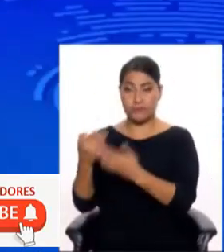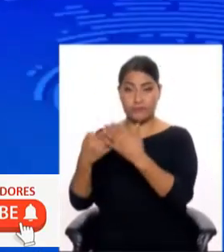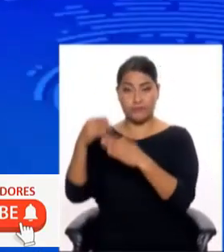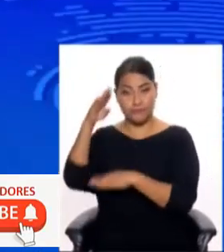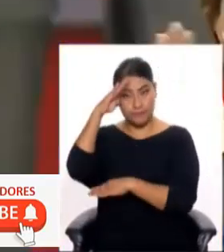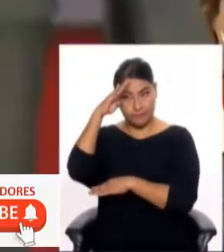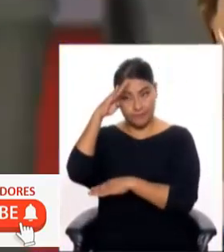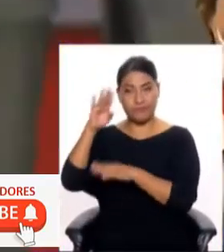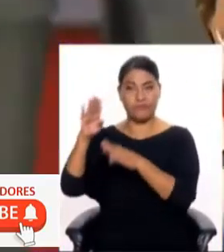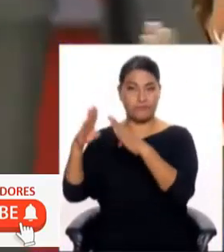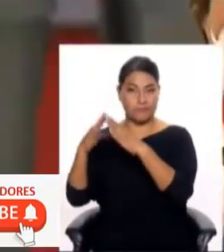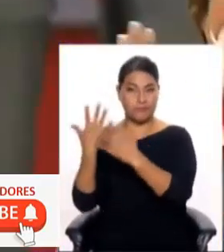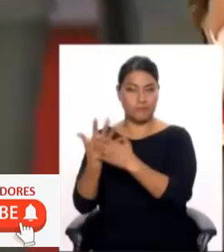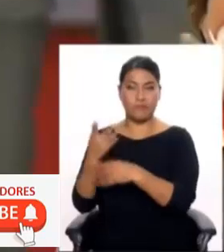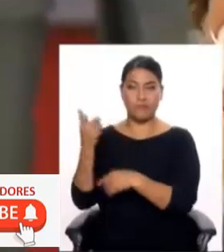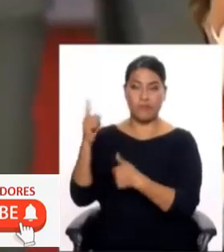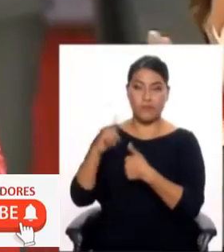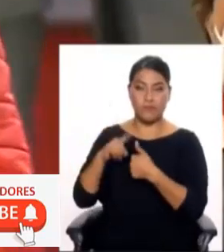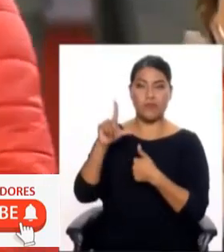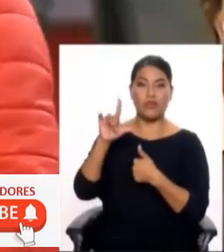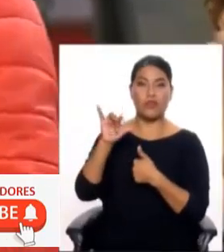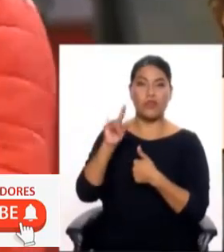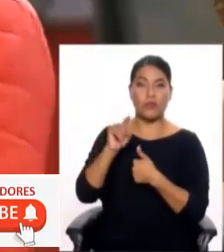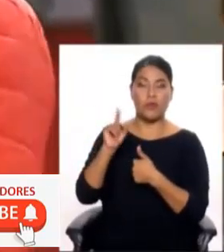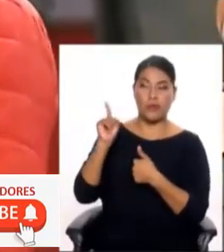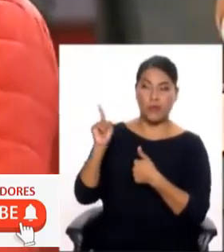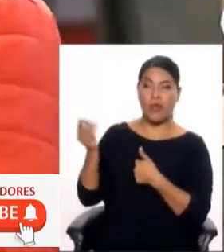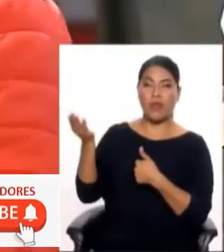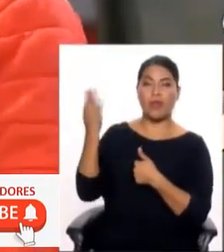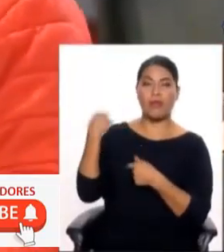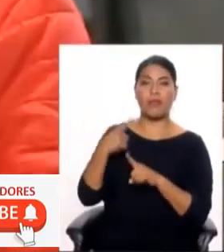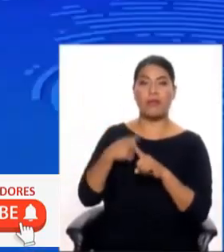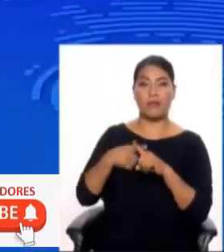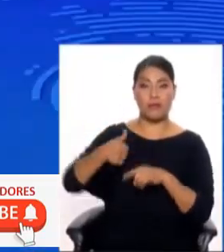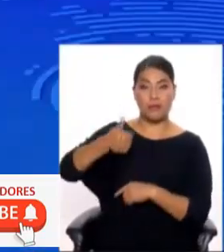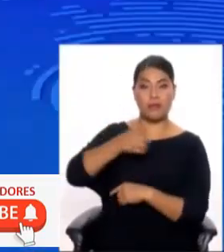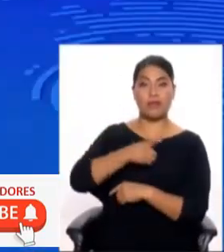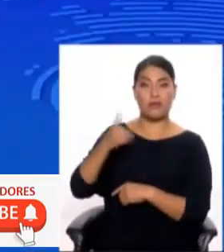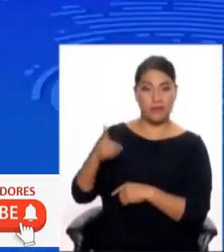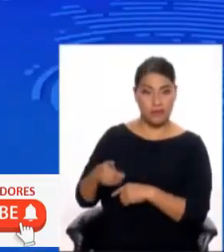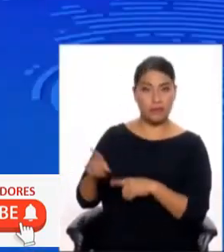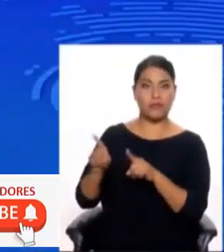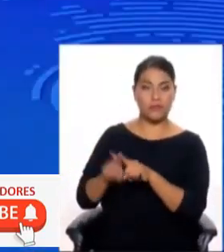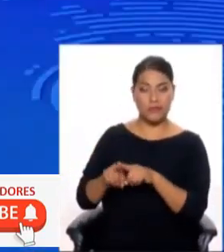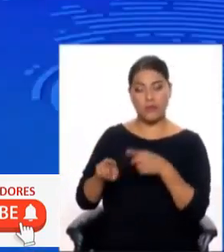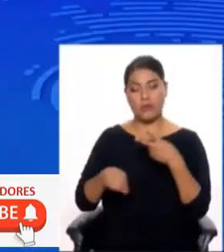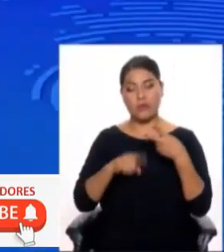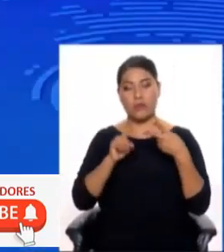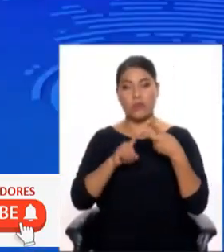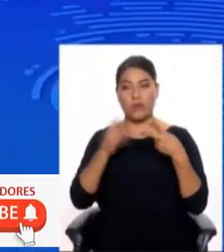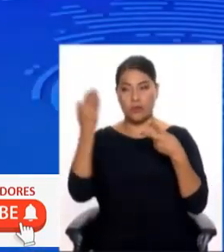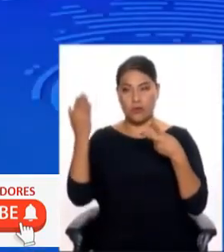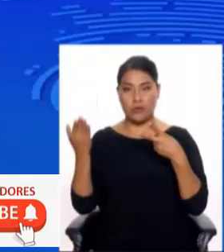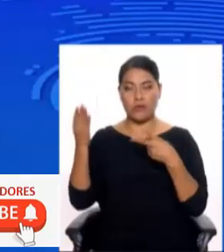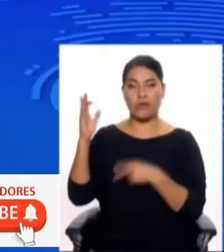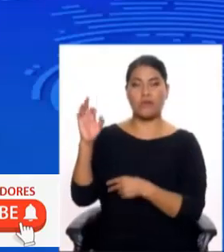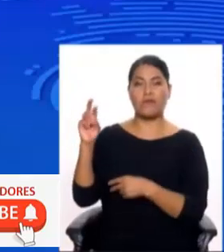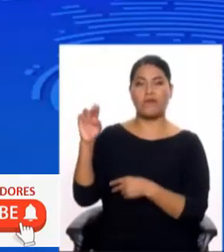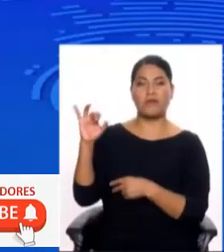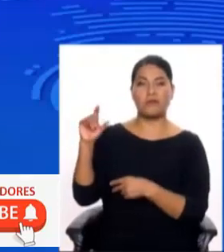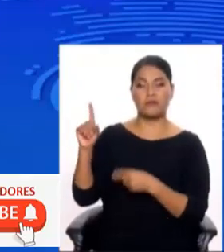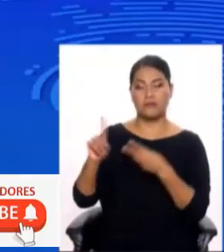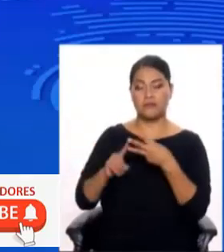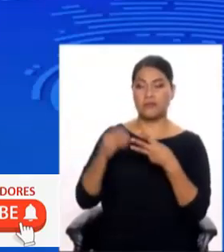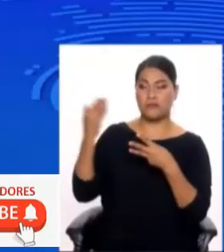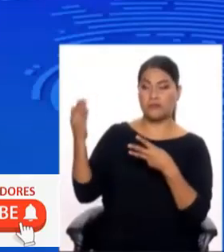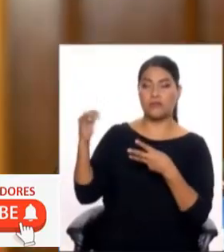Robert López López, exdirector ejecutivo de la Autoridad de Reconstrucción con Cambios, así como a Francisco Jara Aguirre y